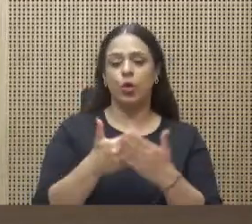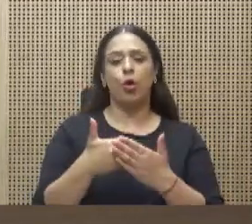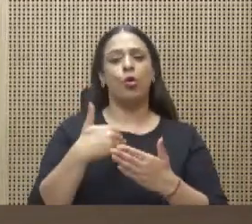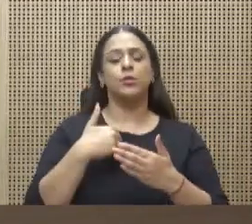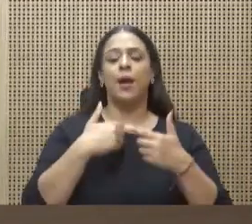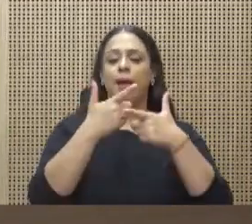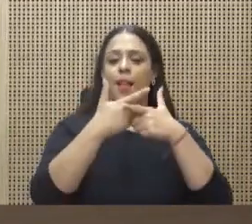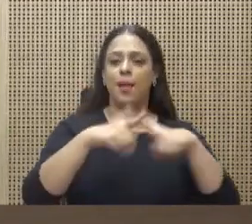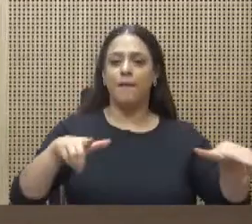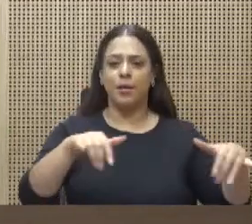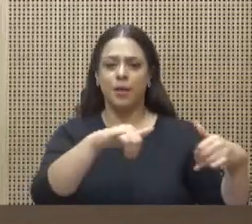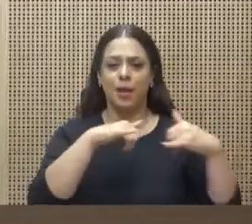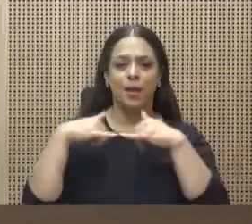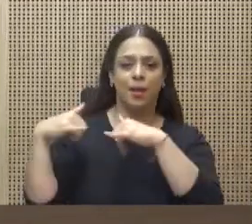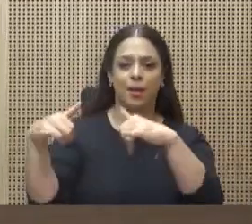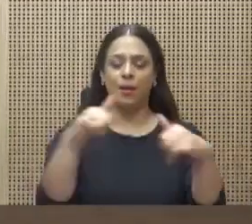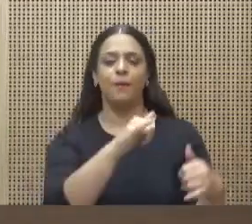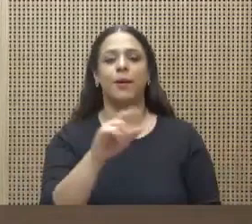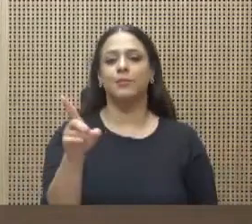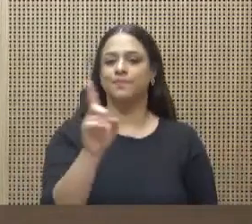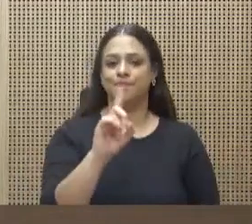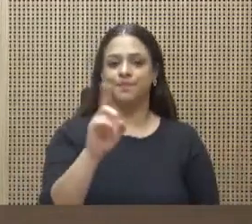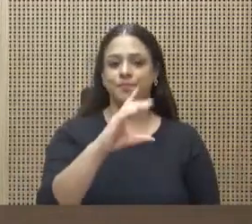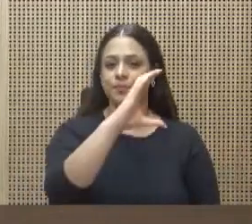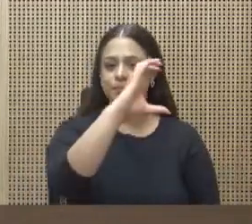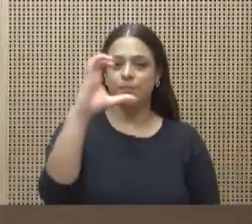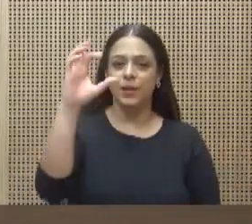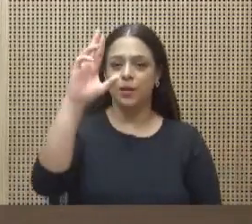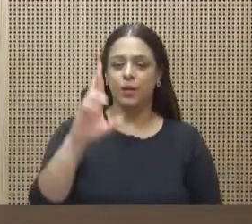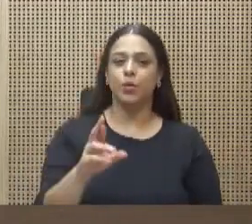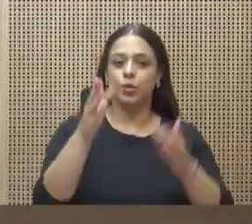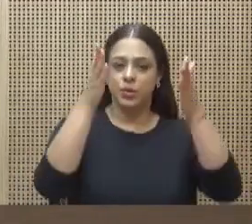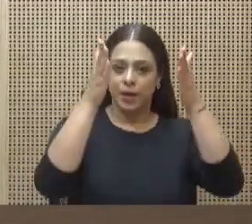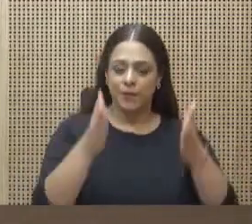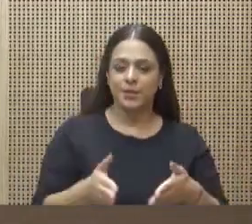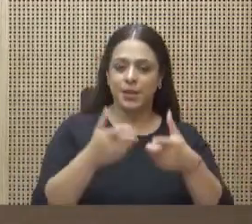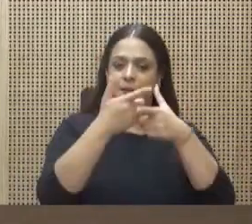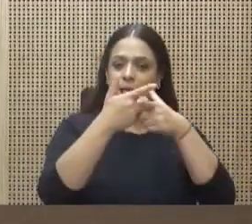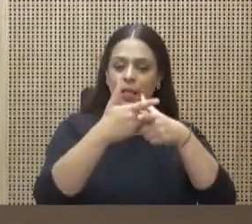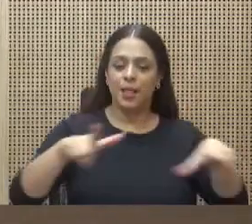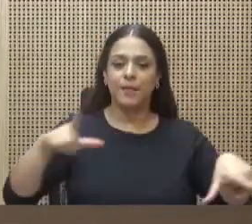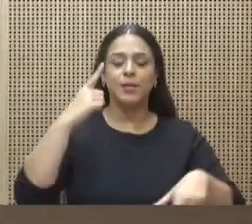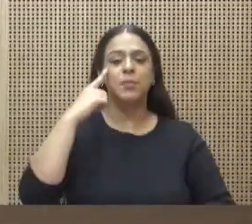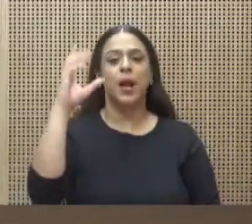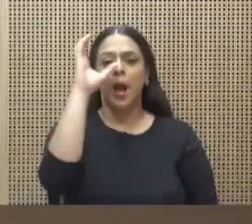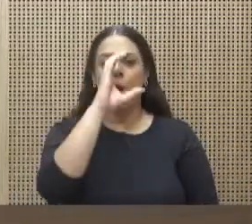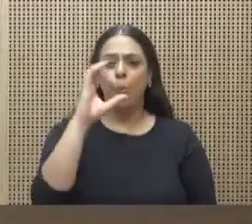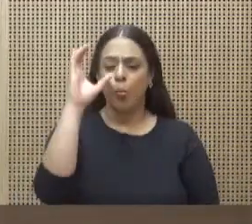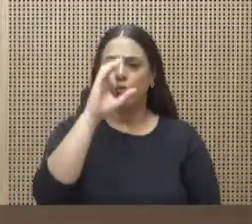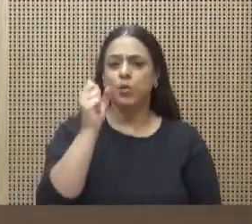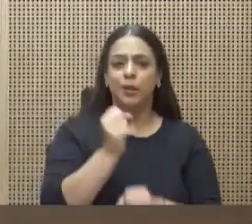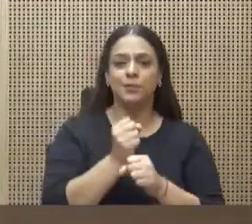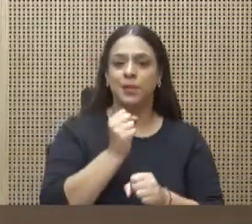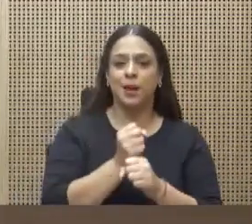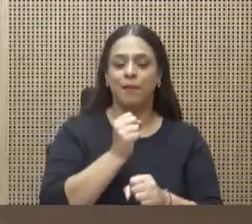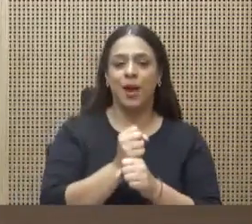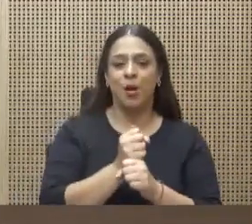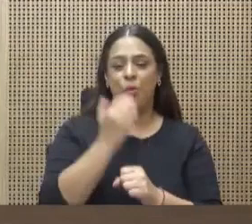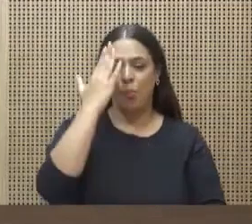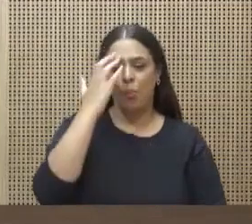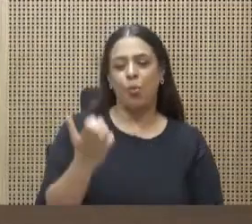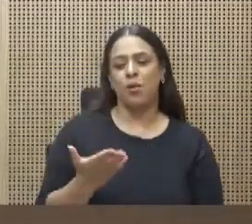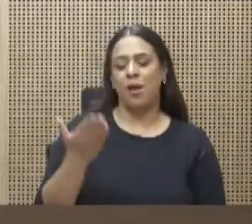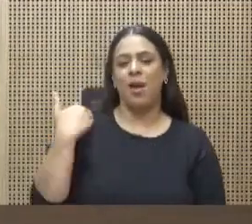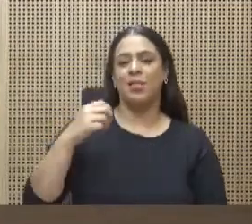Tenemos hoy en día costarricenses que no son libres para buscar trabajo porque fueron víctimas de un sistema educativo que los